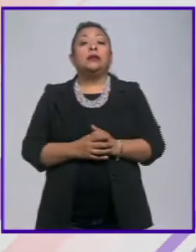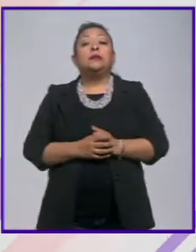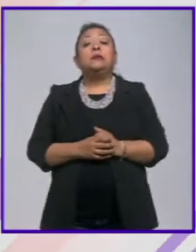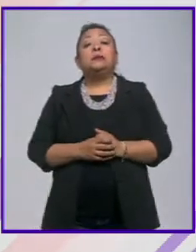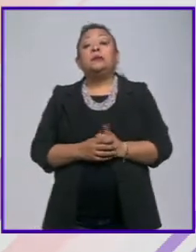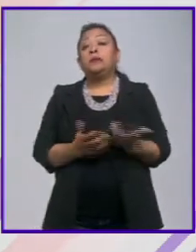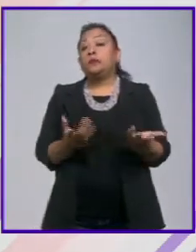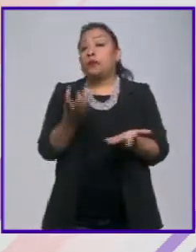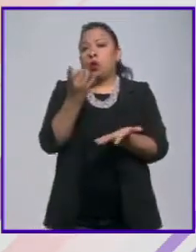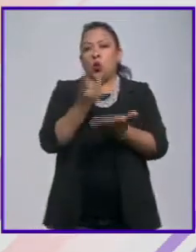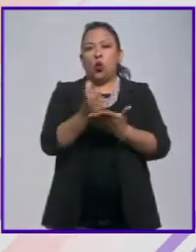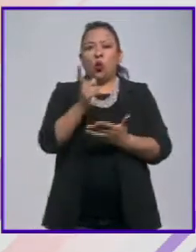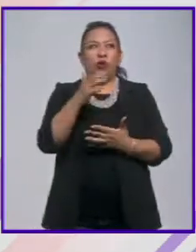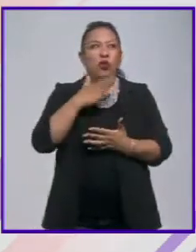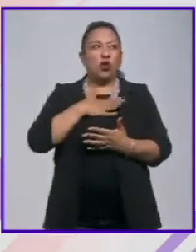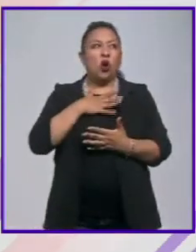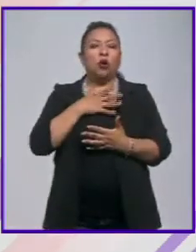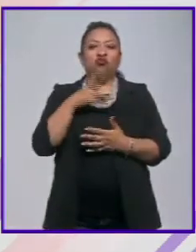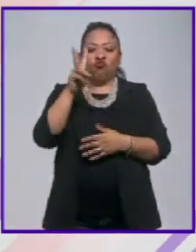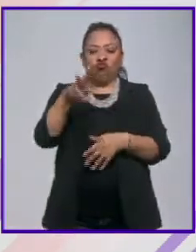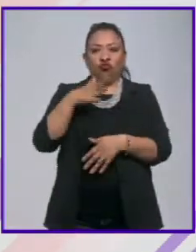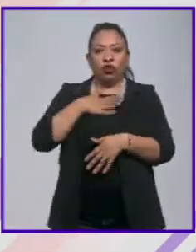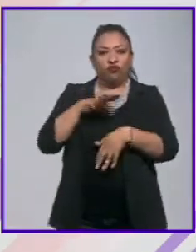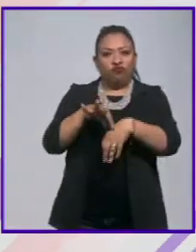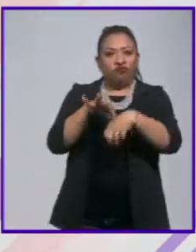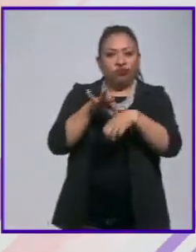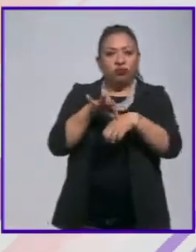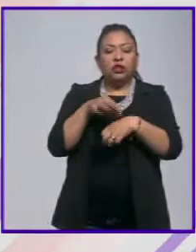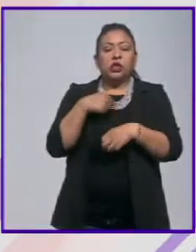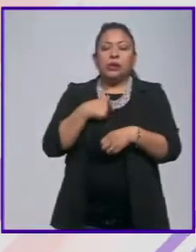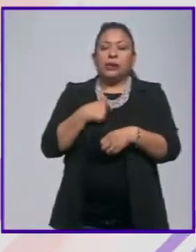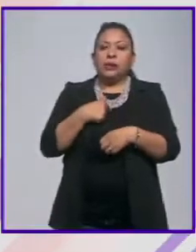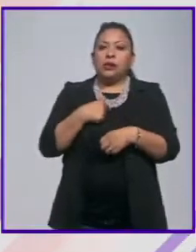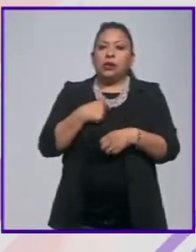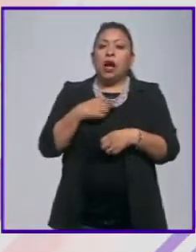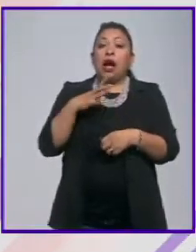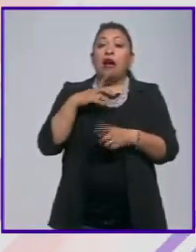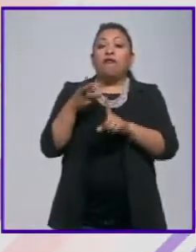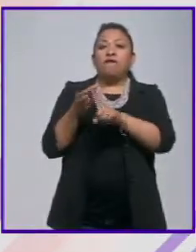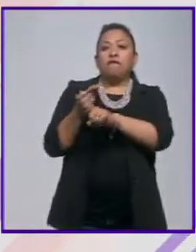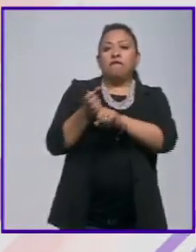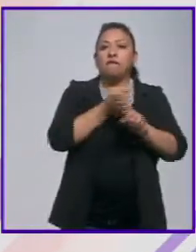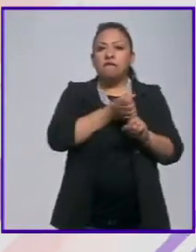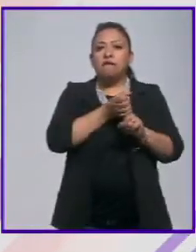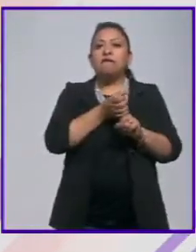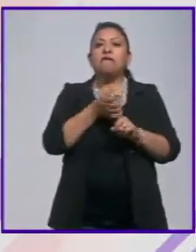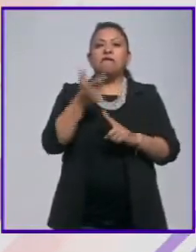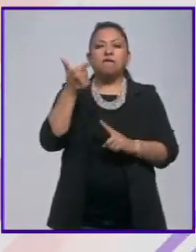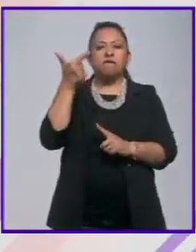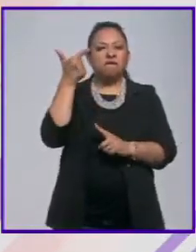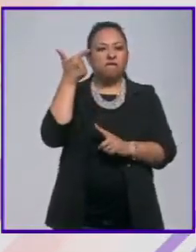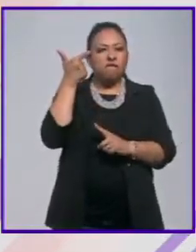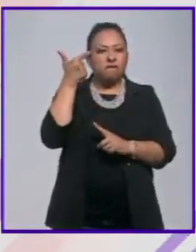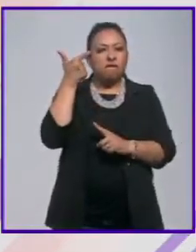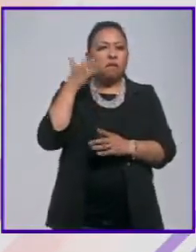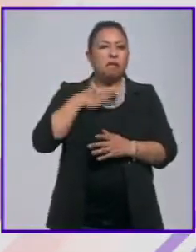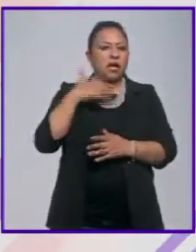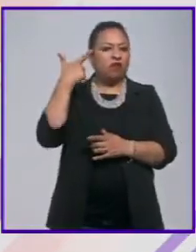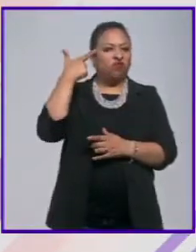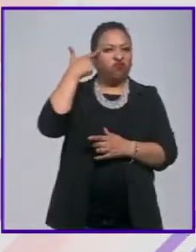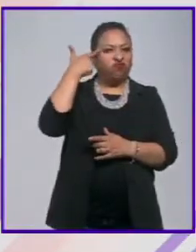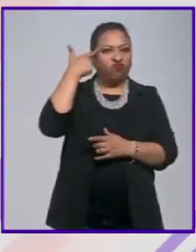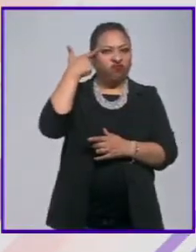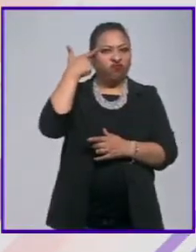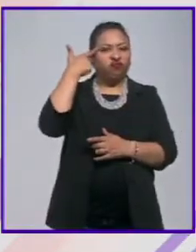Solamente cuando estuve de ese otro lado, cuando tuve que afrontar el secuestro, cuando tuve una pistola 9 milímetros en mi cabeza